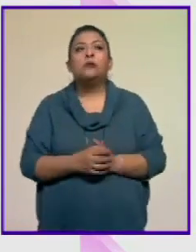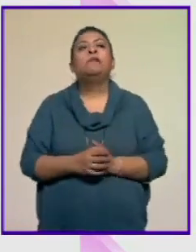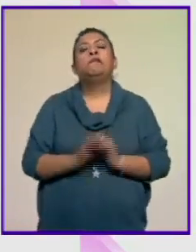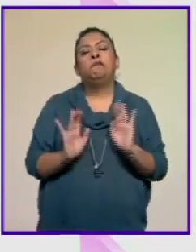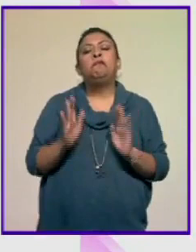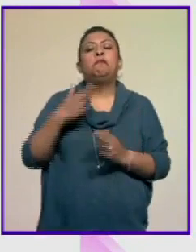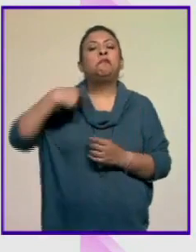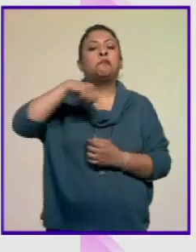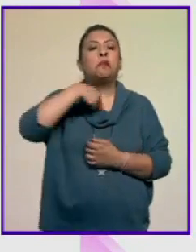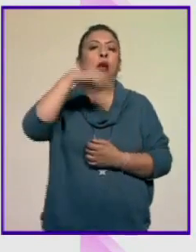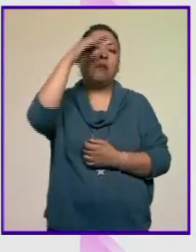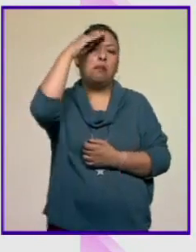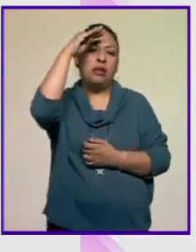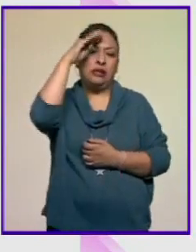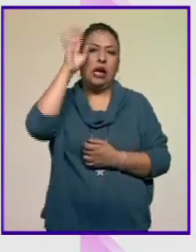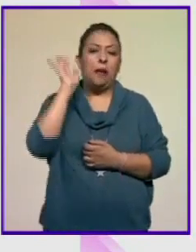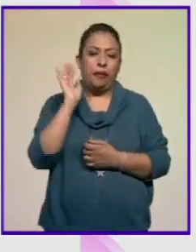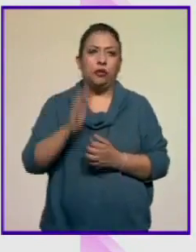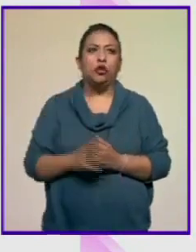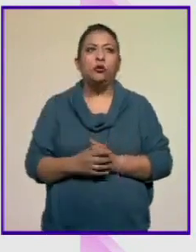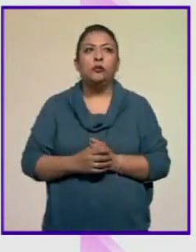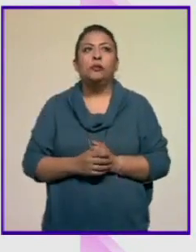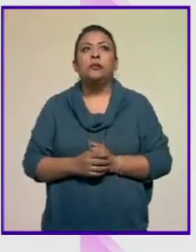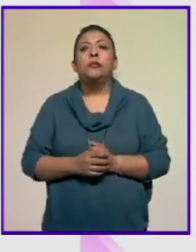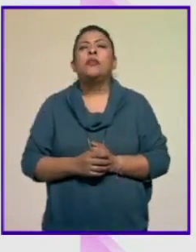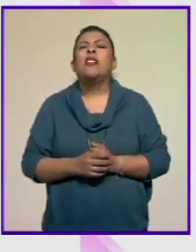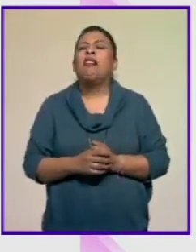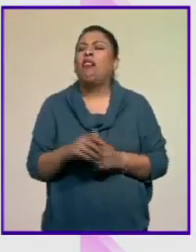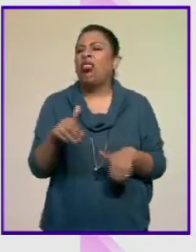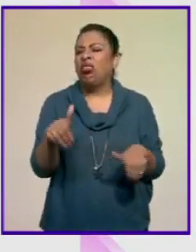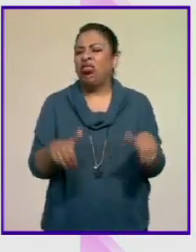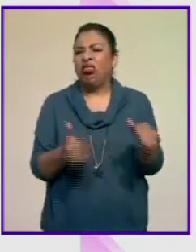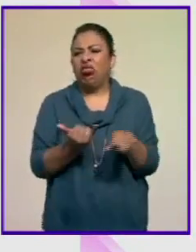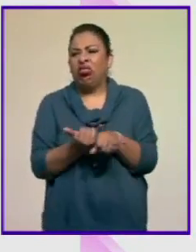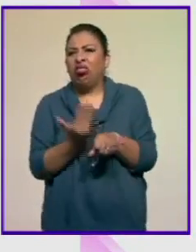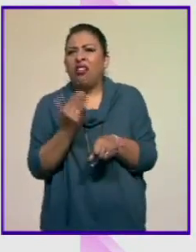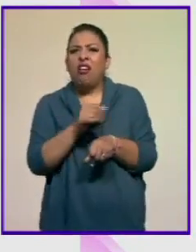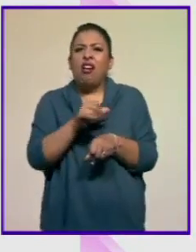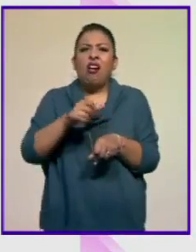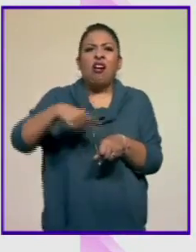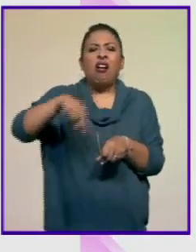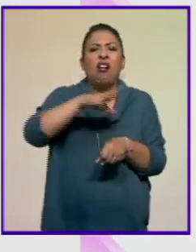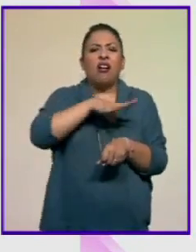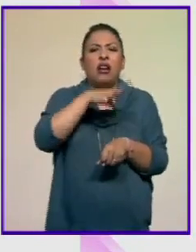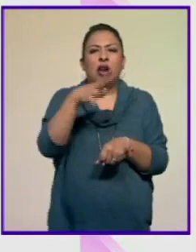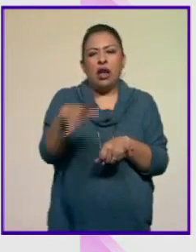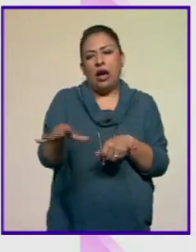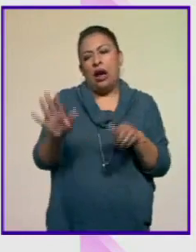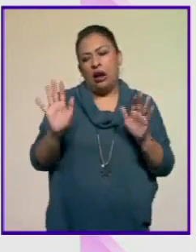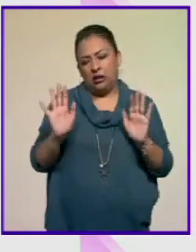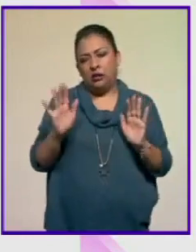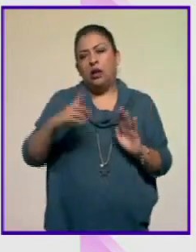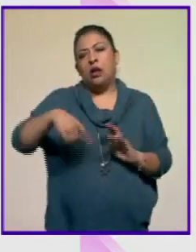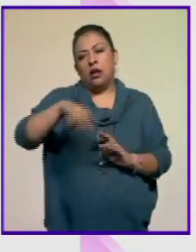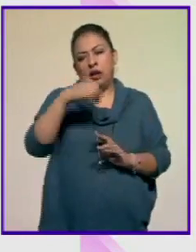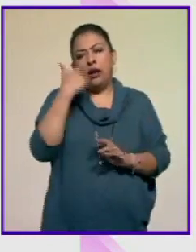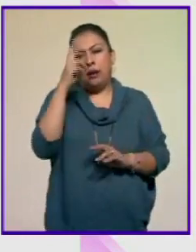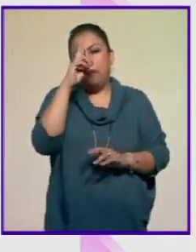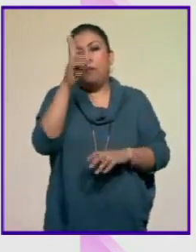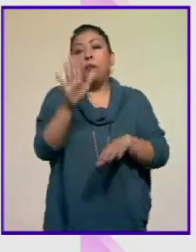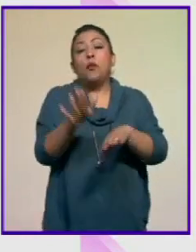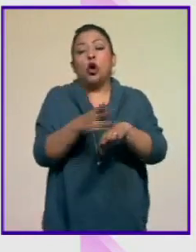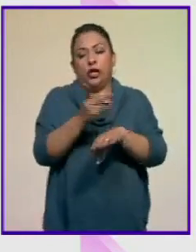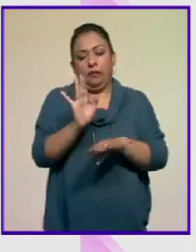pensábamos que lo que molestaría a los generales y por lo que querían prohibirla